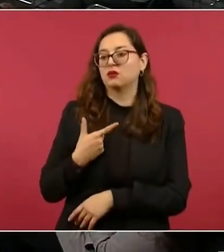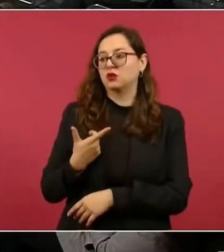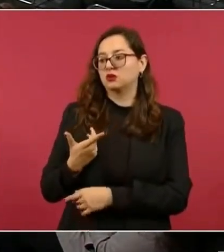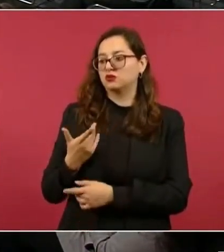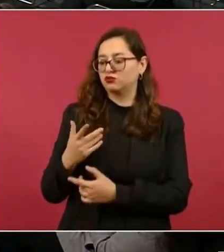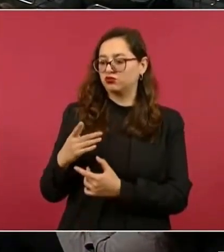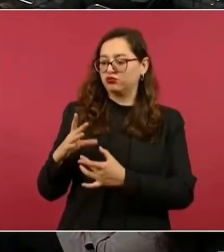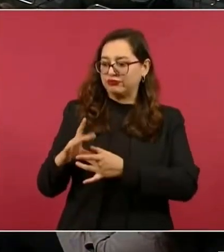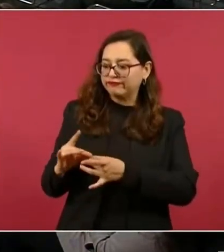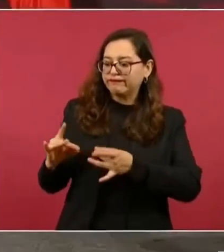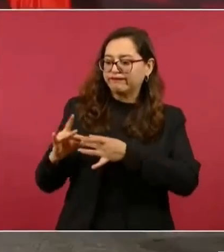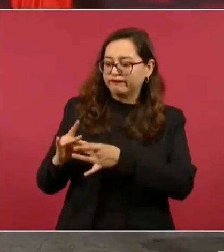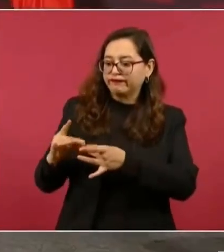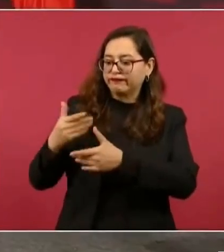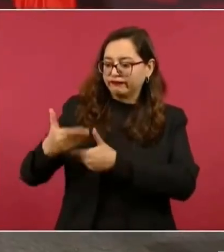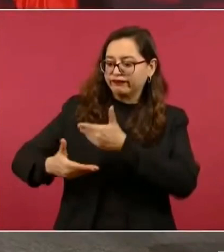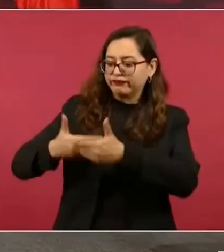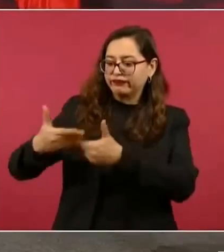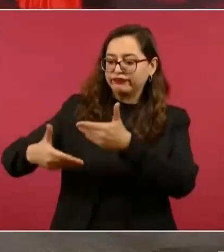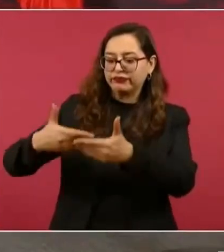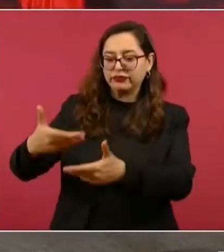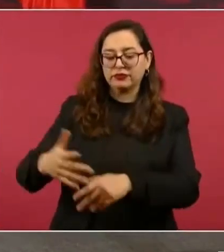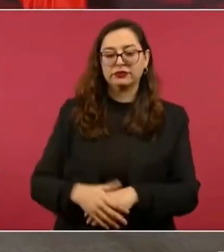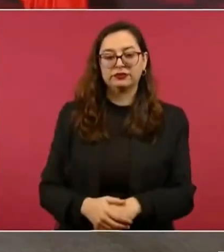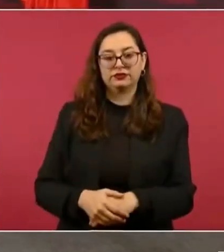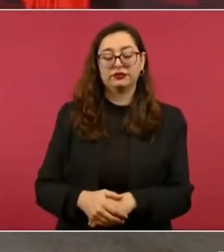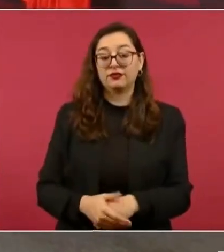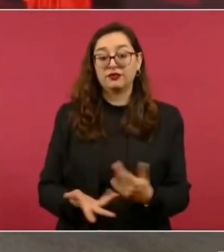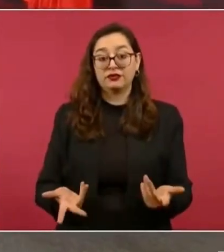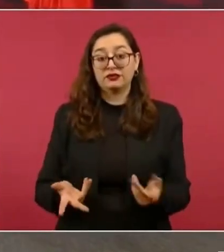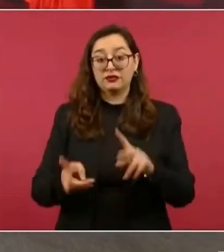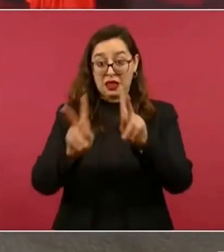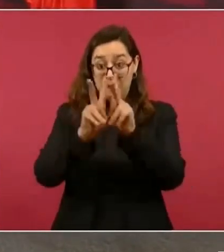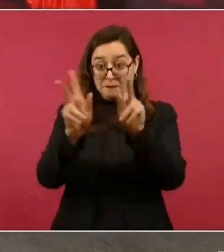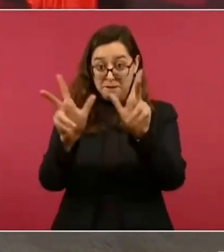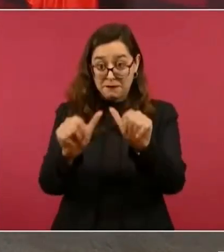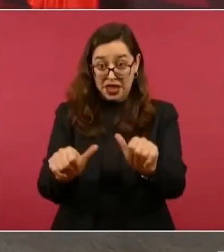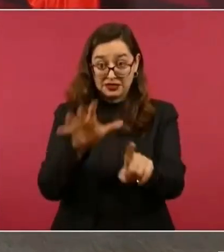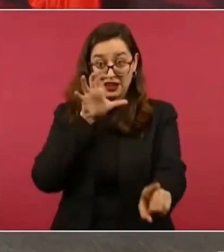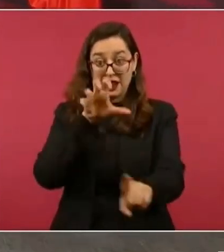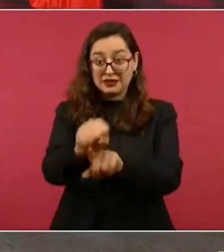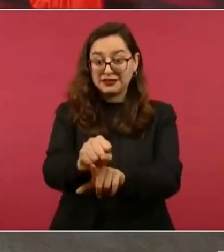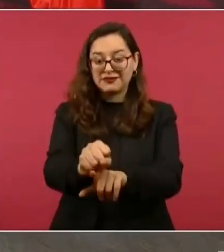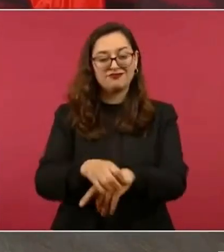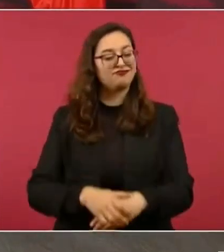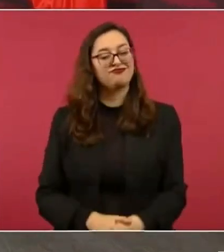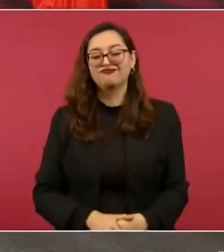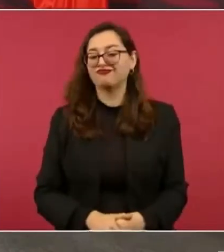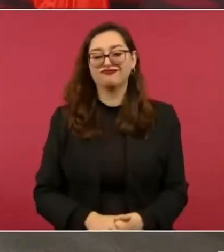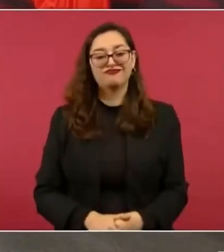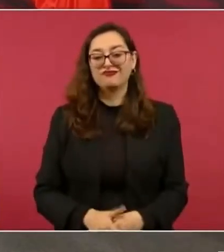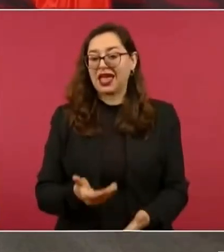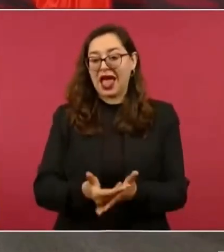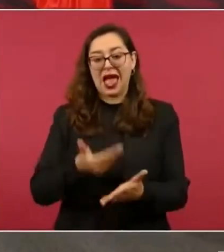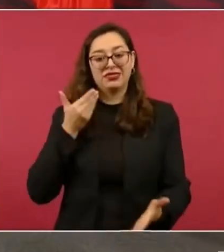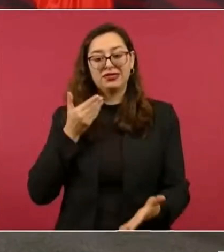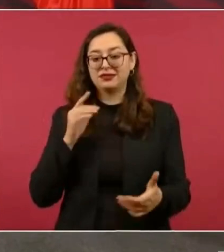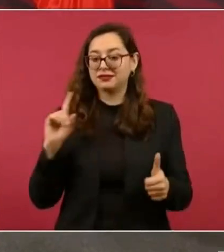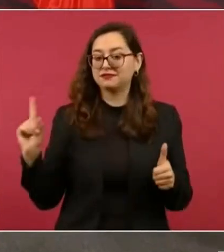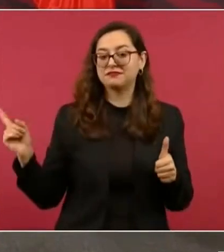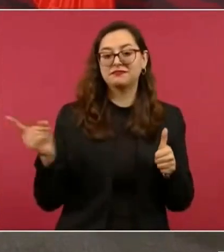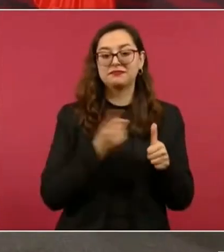la paz es fruto de la justicia, no se resuelven las cosas